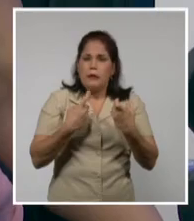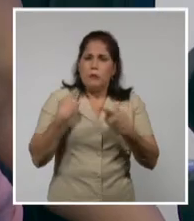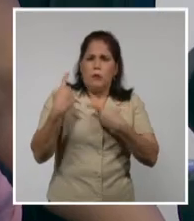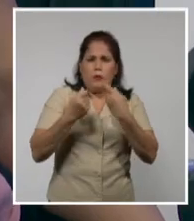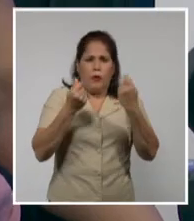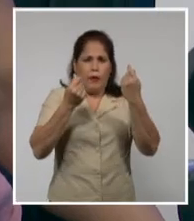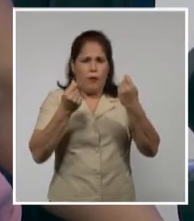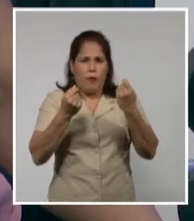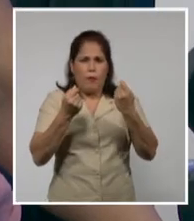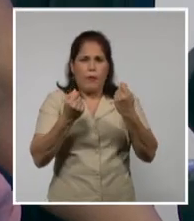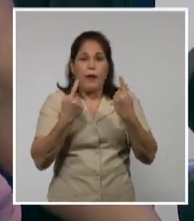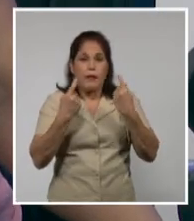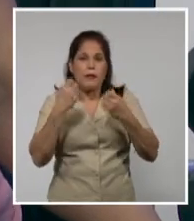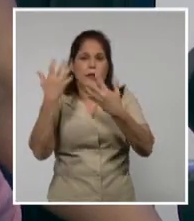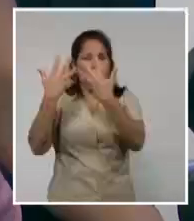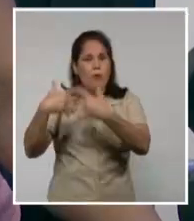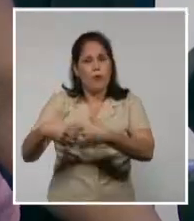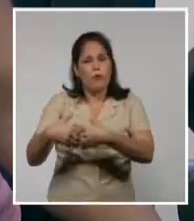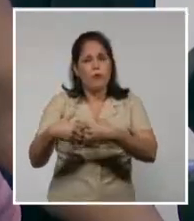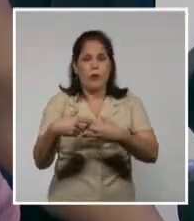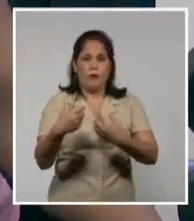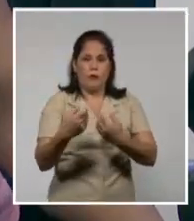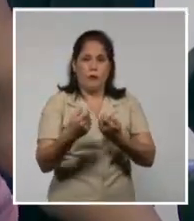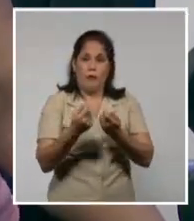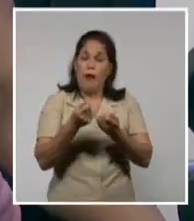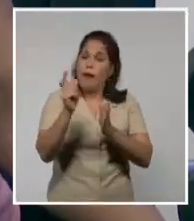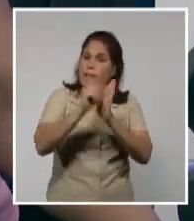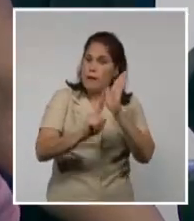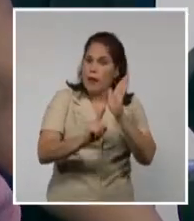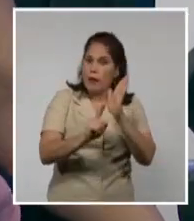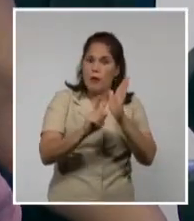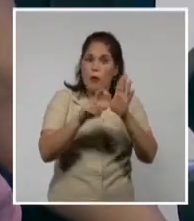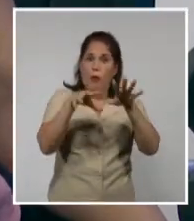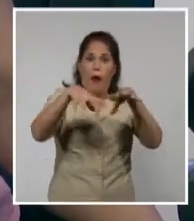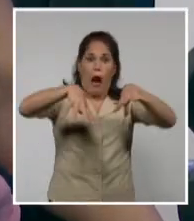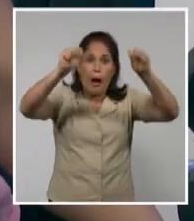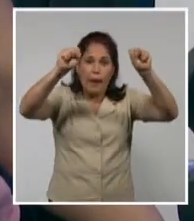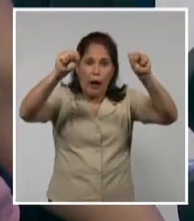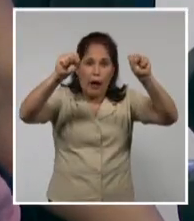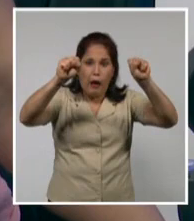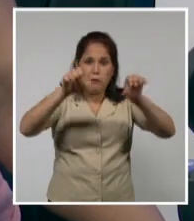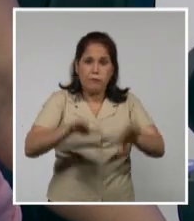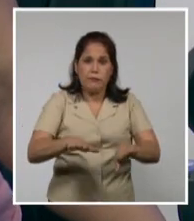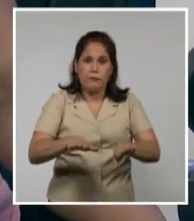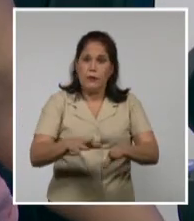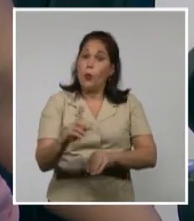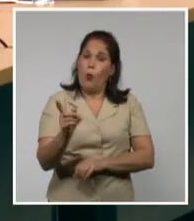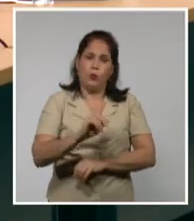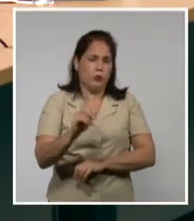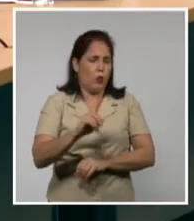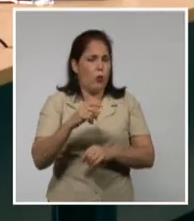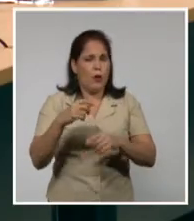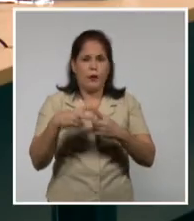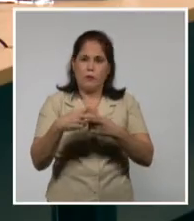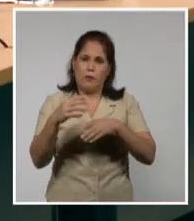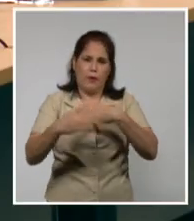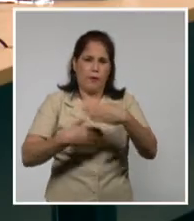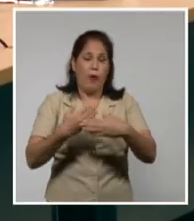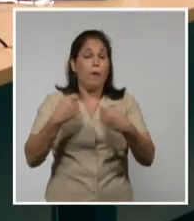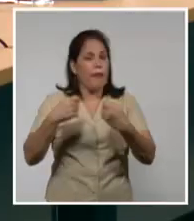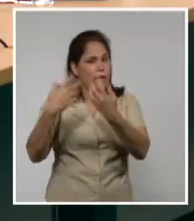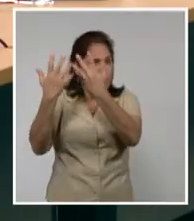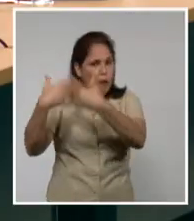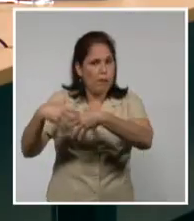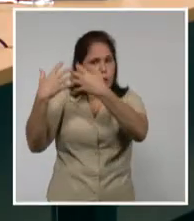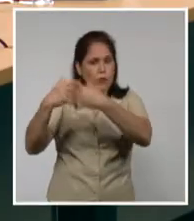economía necesita producir. Nosotros suprimiendo el servicio no resolvemos el problema. Nosotros tenemos que producir y